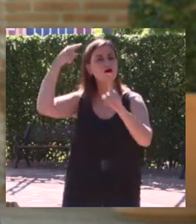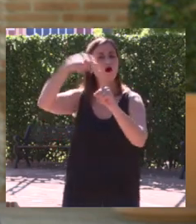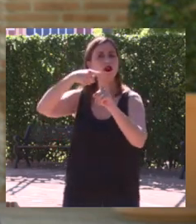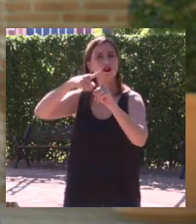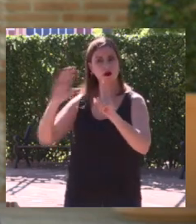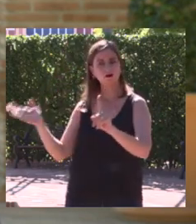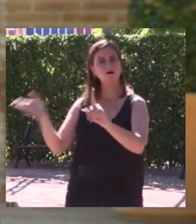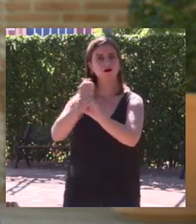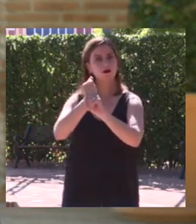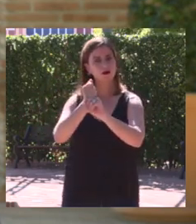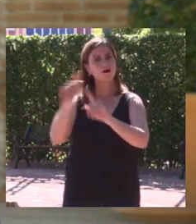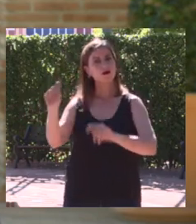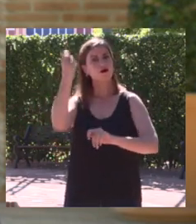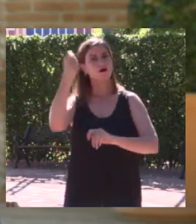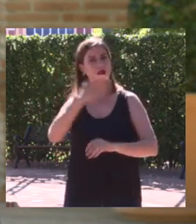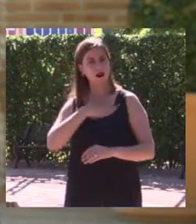alcanzar.